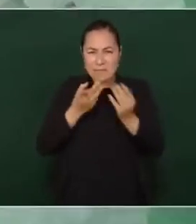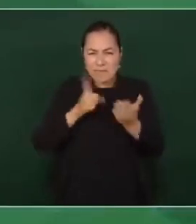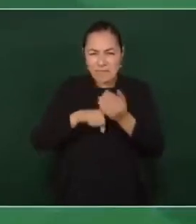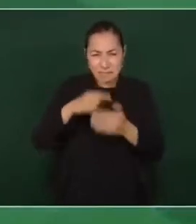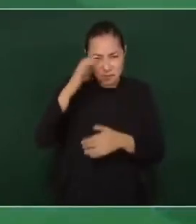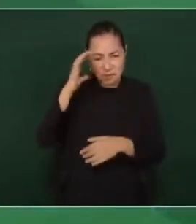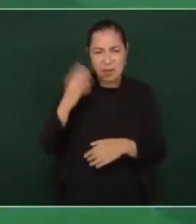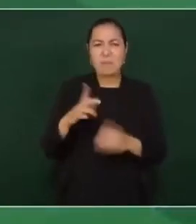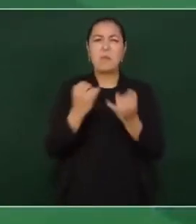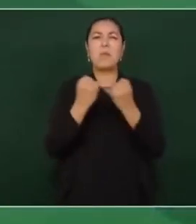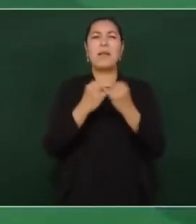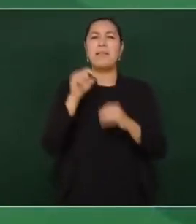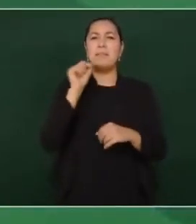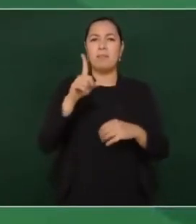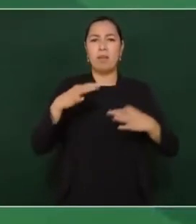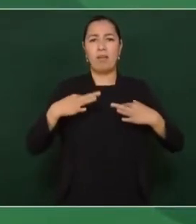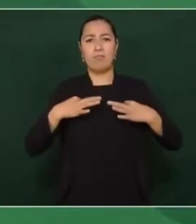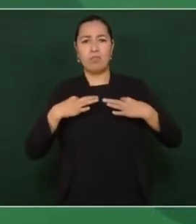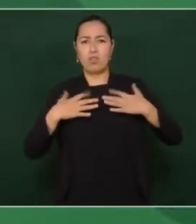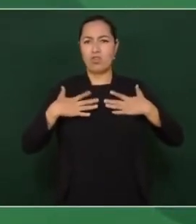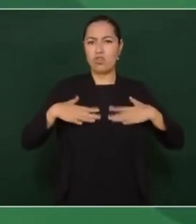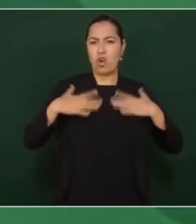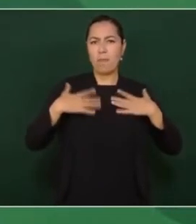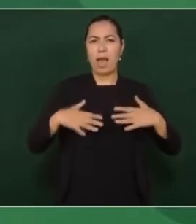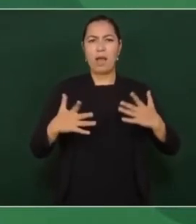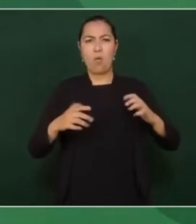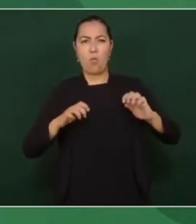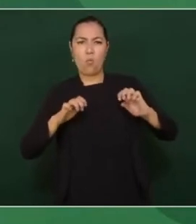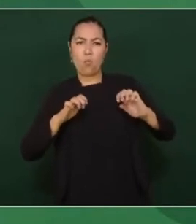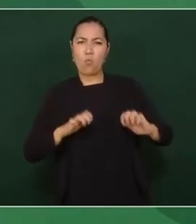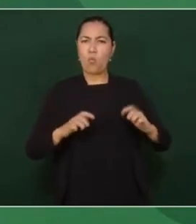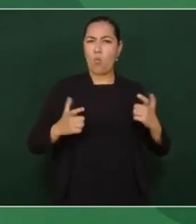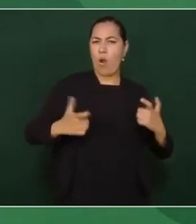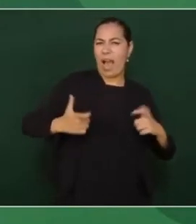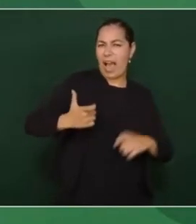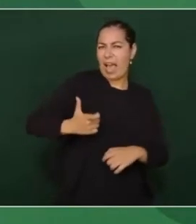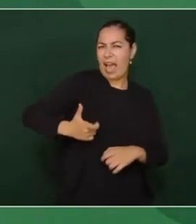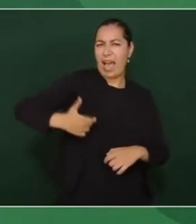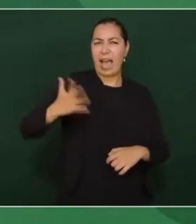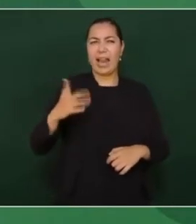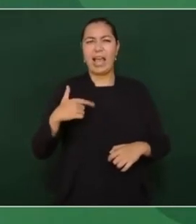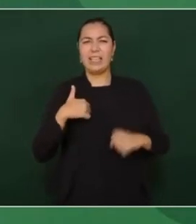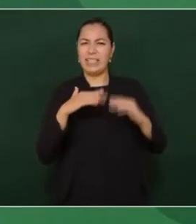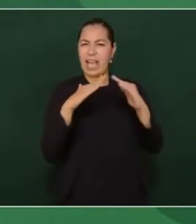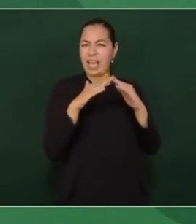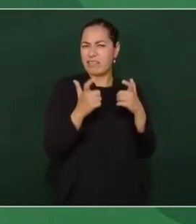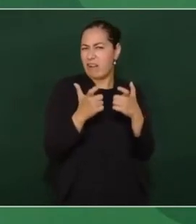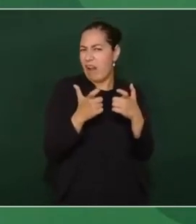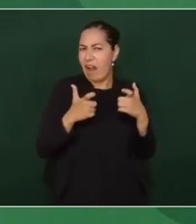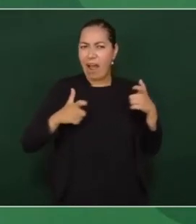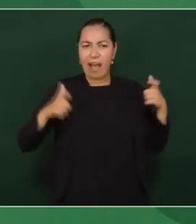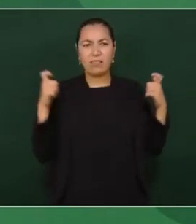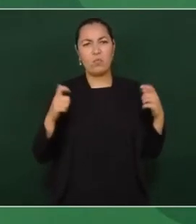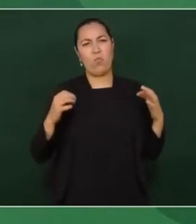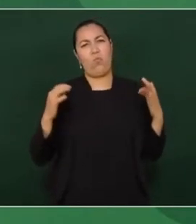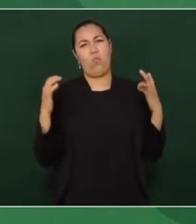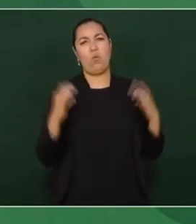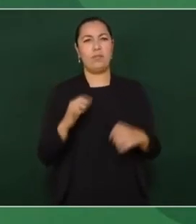ropa de lujo, mansiones, muchachos, muchachas guapas,